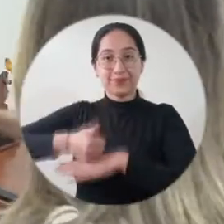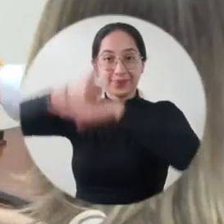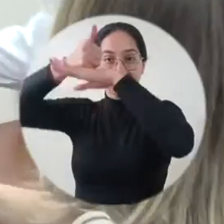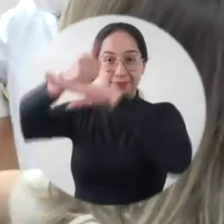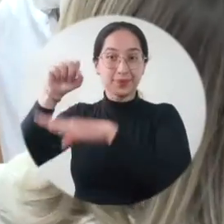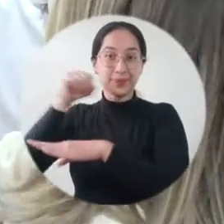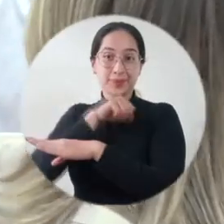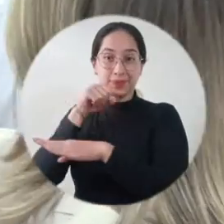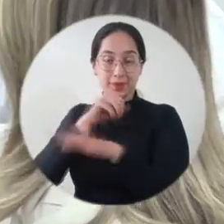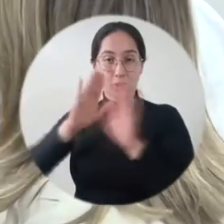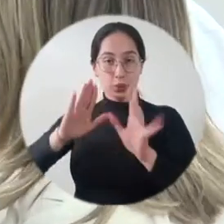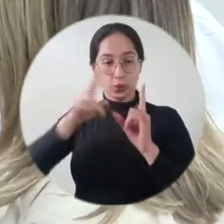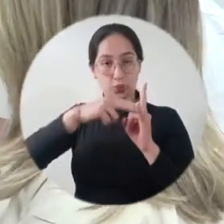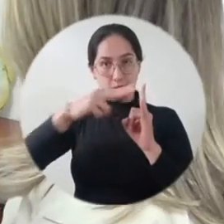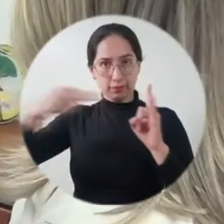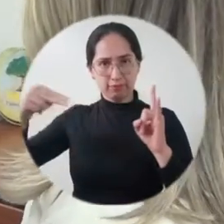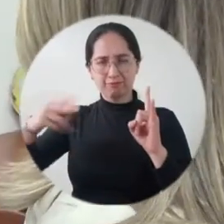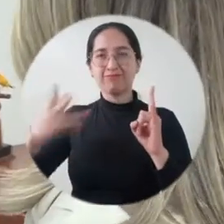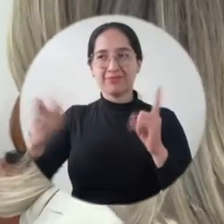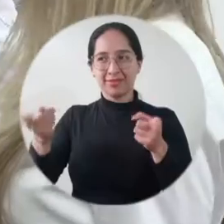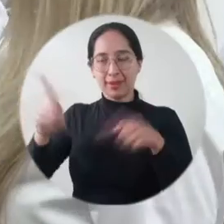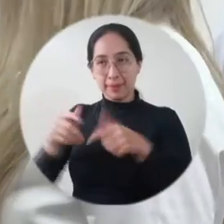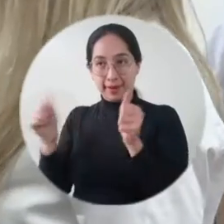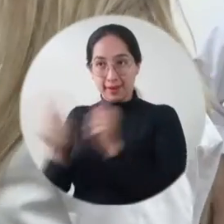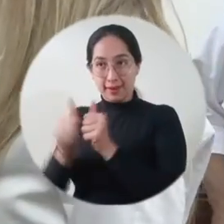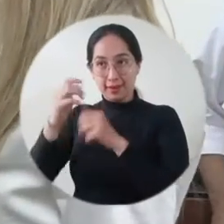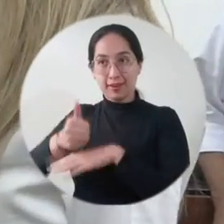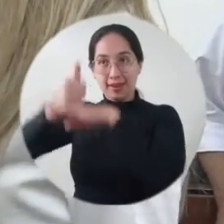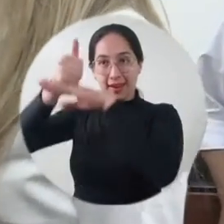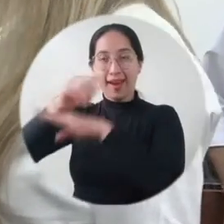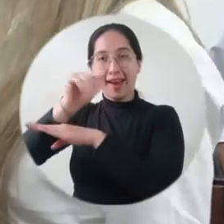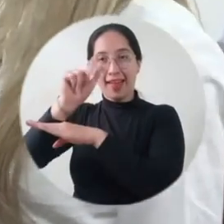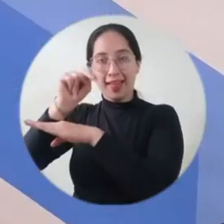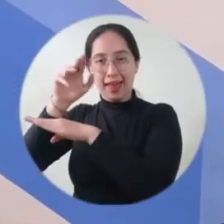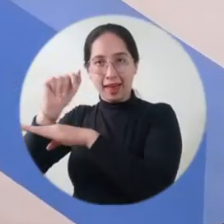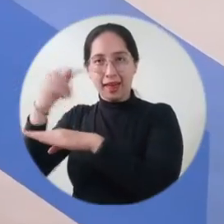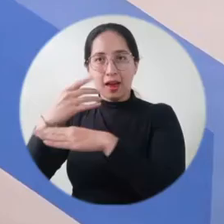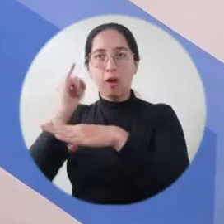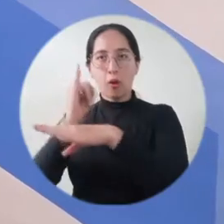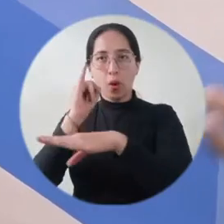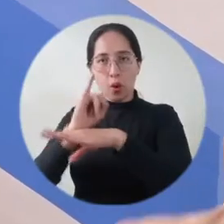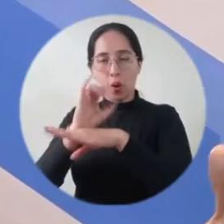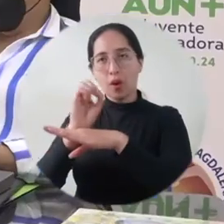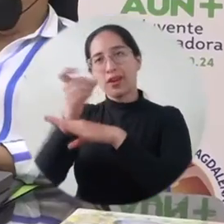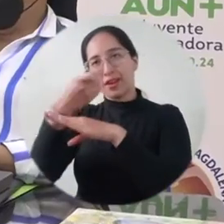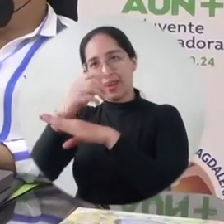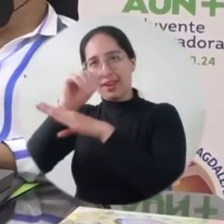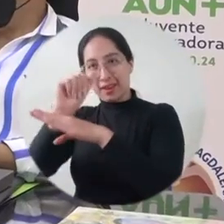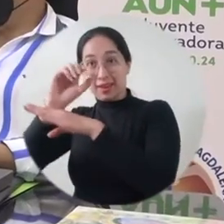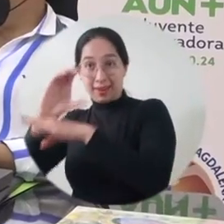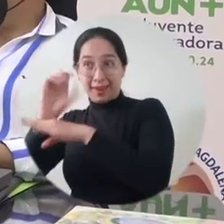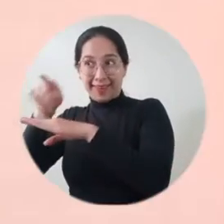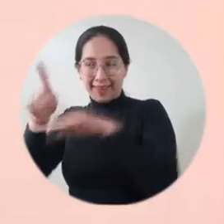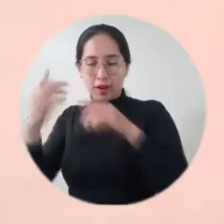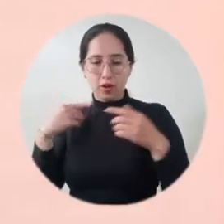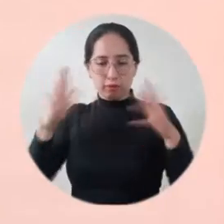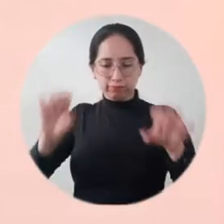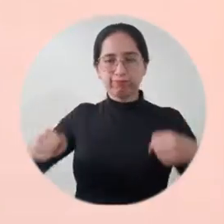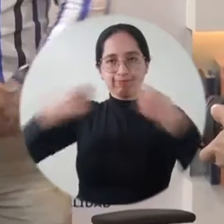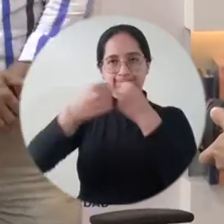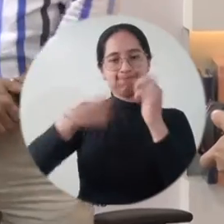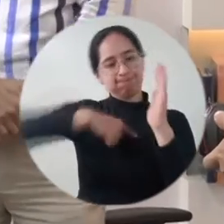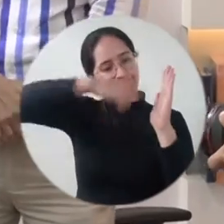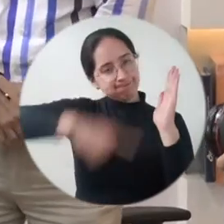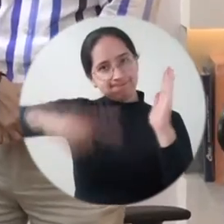El doctor Pablo Vera Salazar, rector de la Universidad del Magdalena y Ana María Aljure Reales, directora general del Instituto Geográfico Agustín